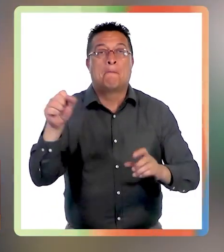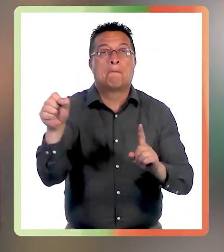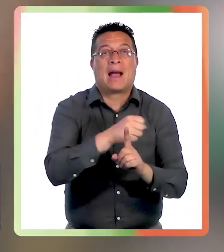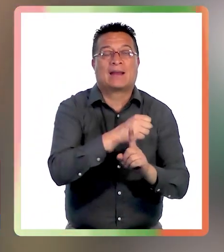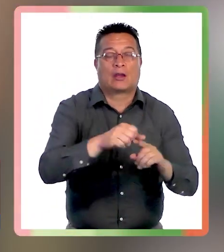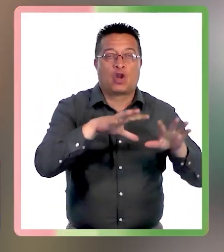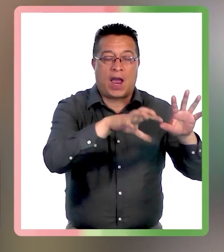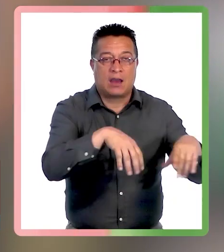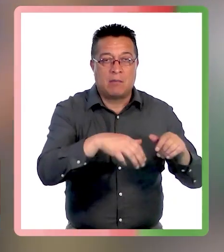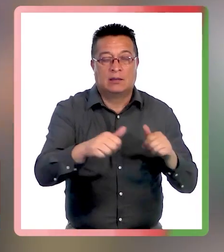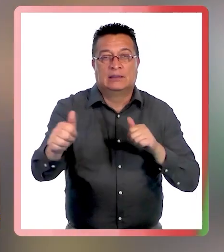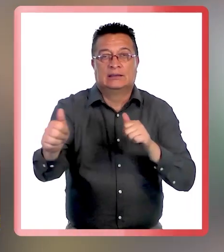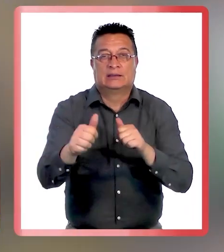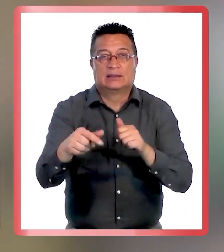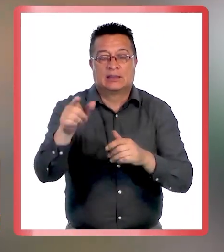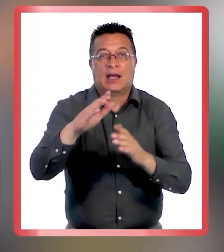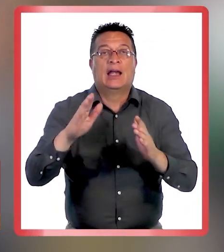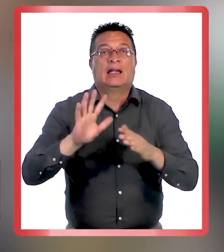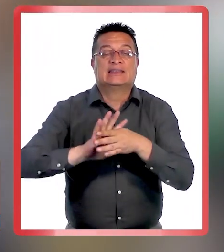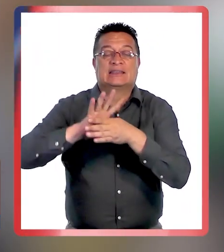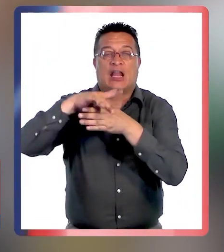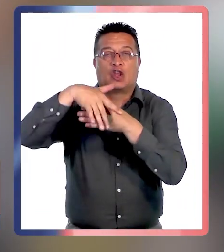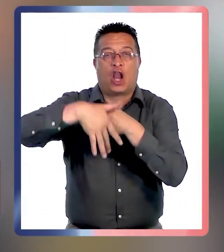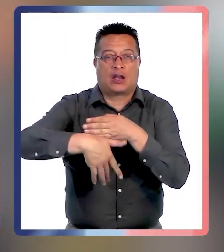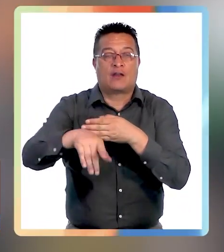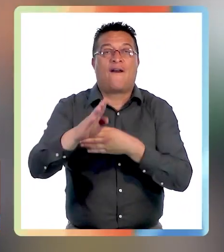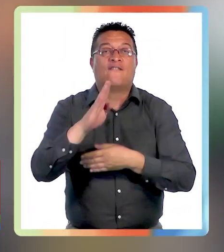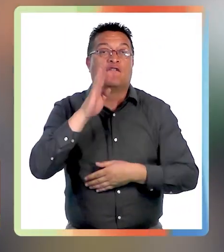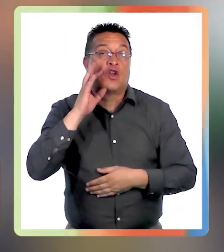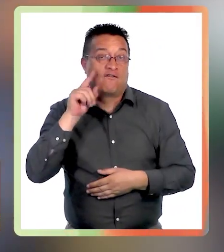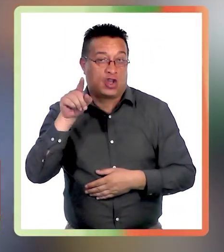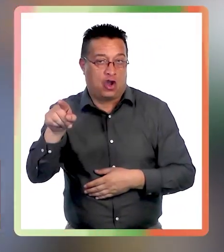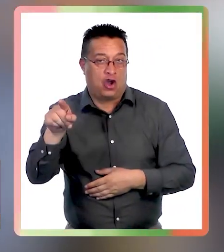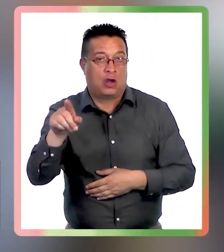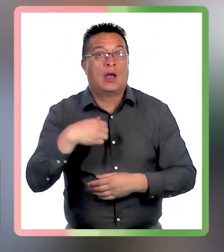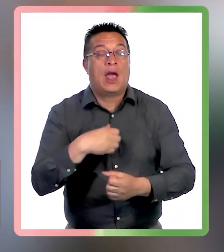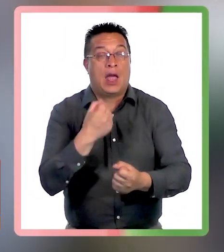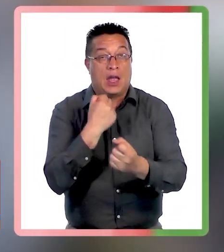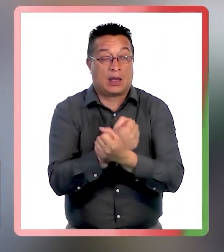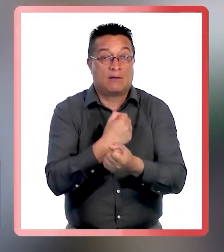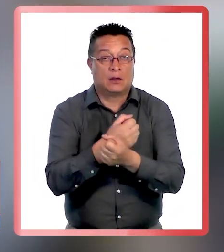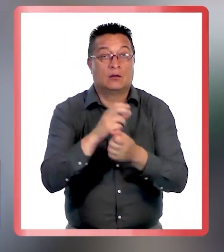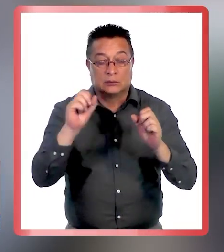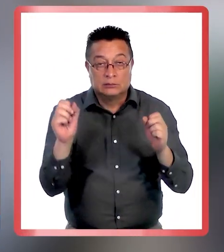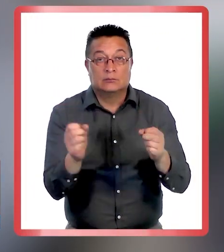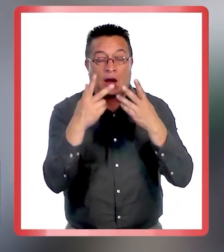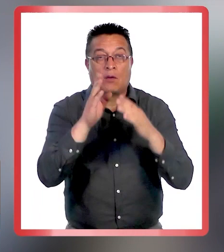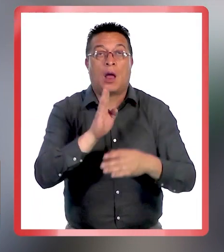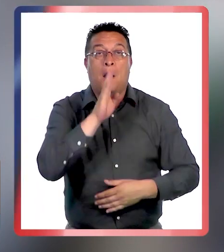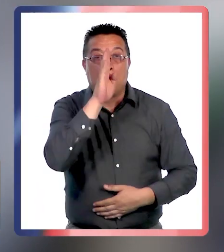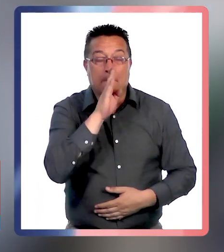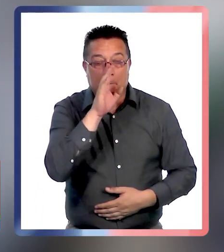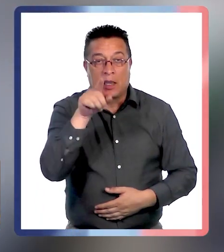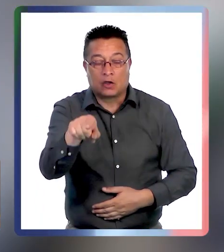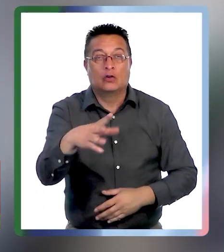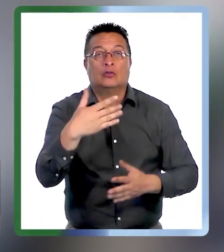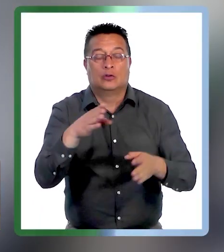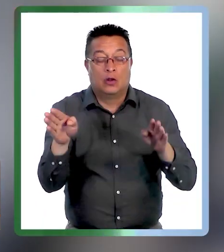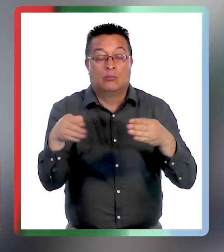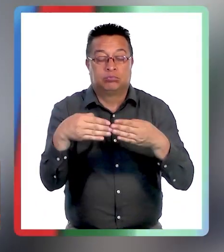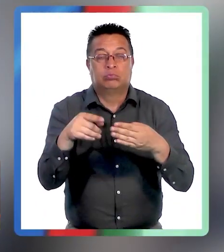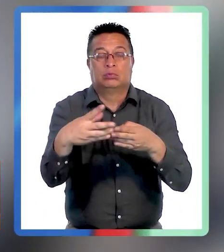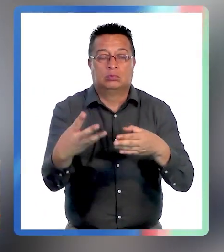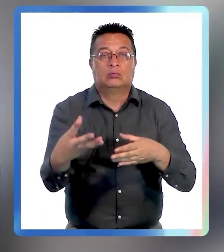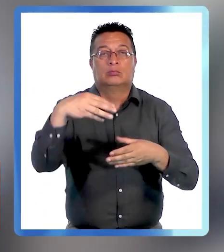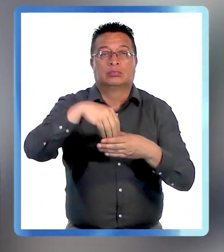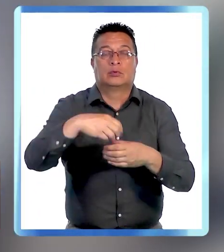maltrato animal se registró cerca del sector Salto del Laja en la región del Bío Bío, cuando Carabineros logró rescatar un perro que se encontraba